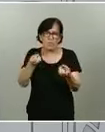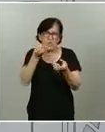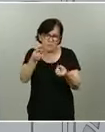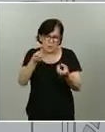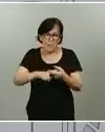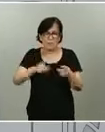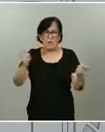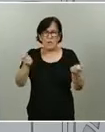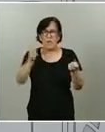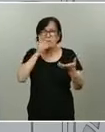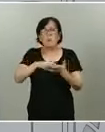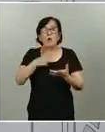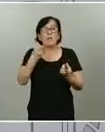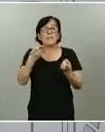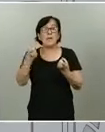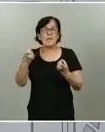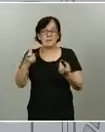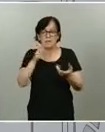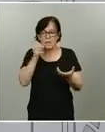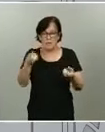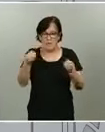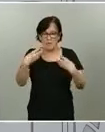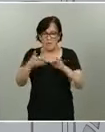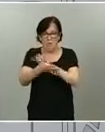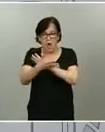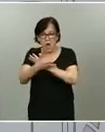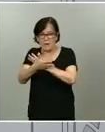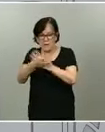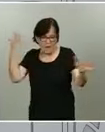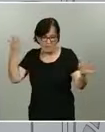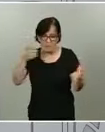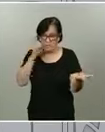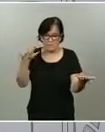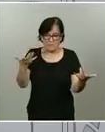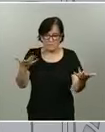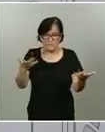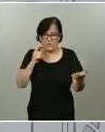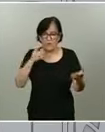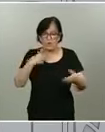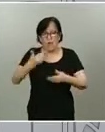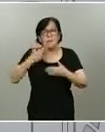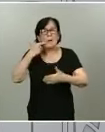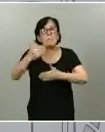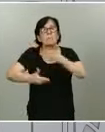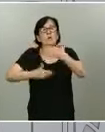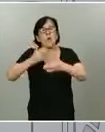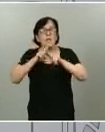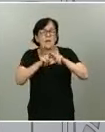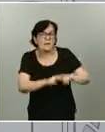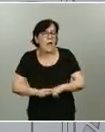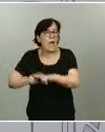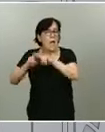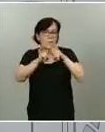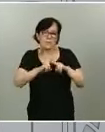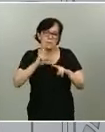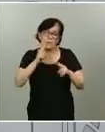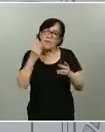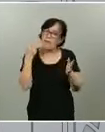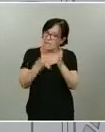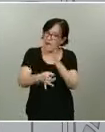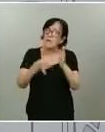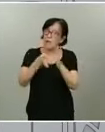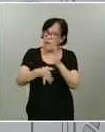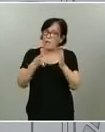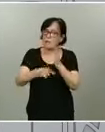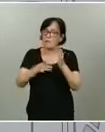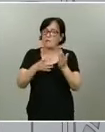necesidad de tener información rápida y de primera mano, no pasan el proceso de revisión habitual de calidad de los artículos, con lo cual